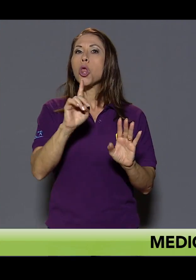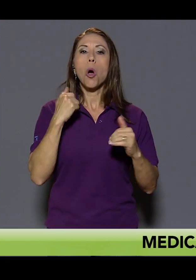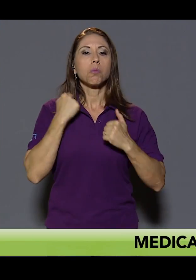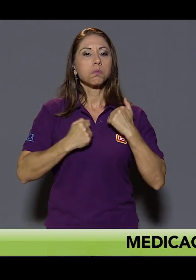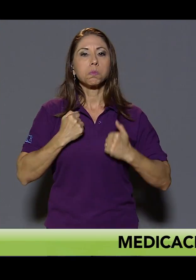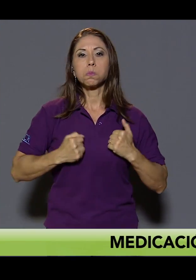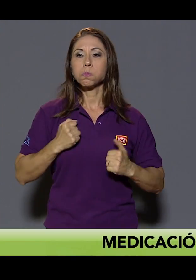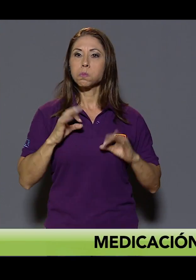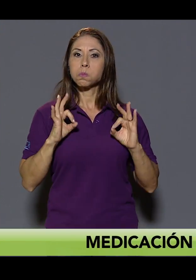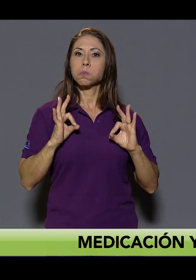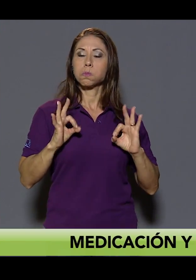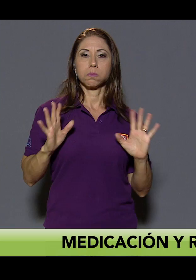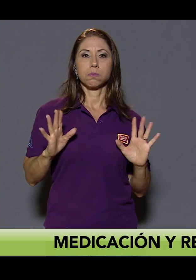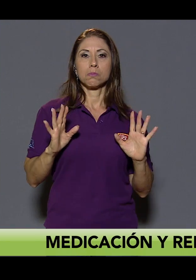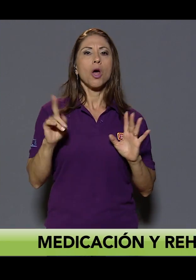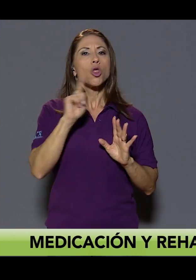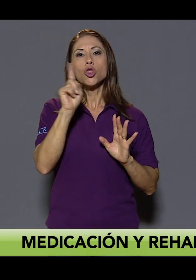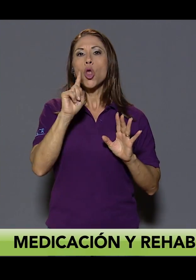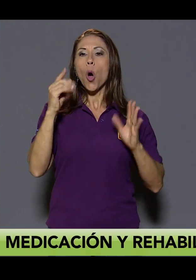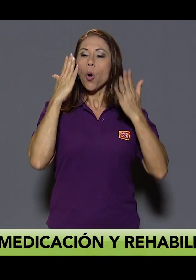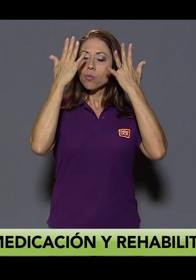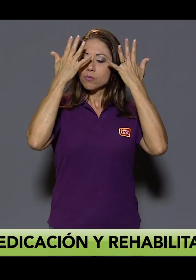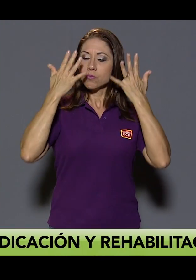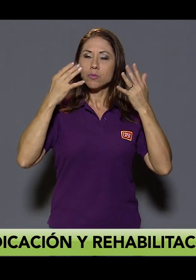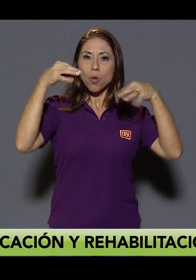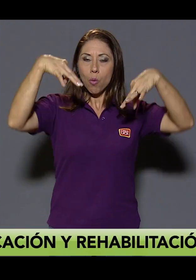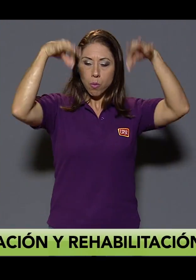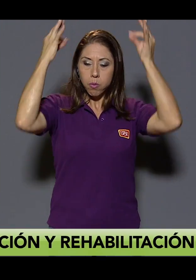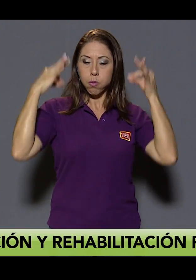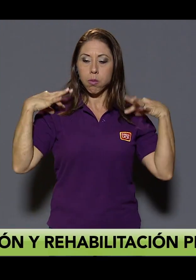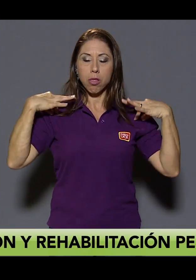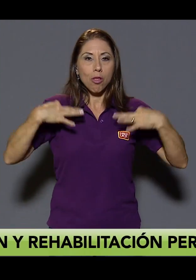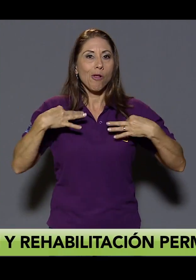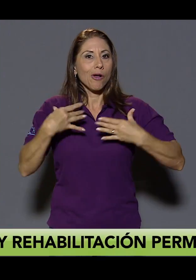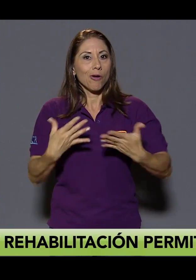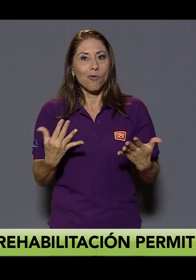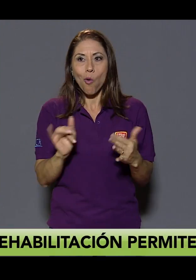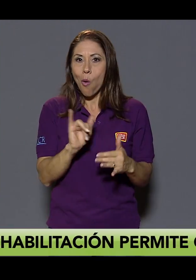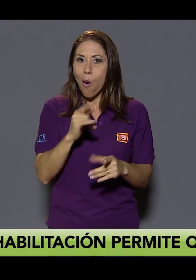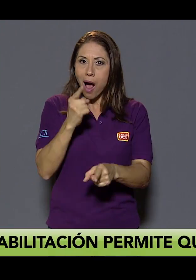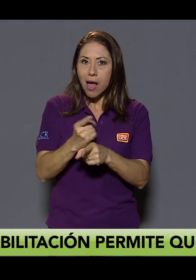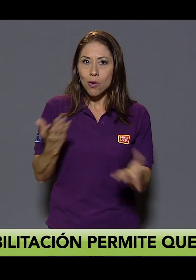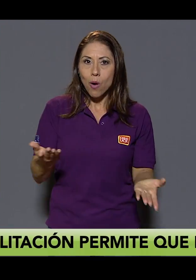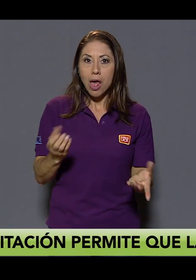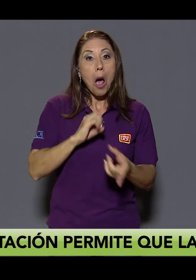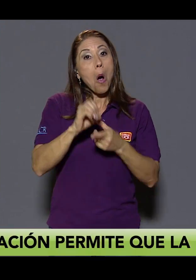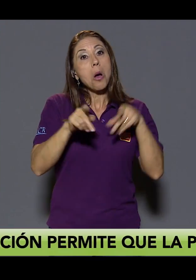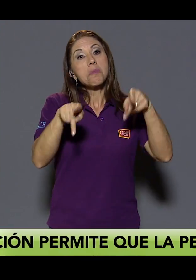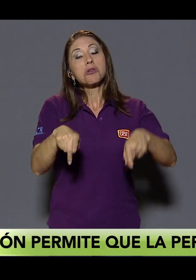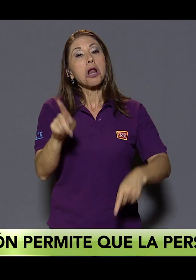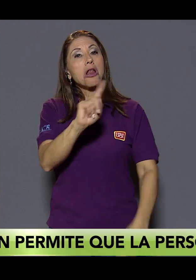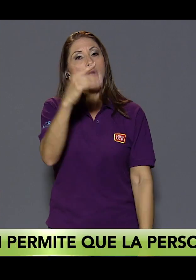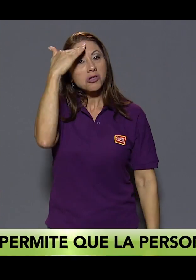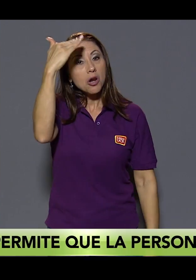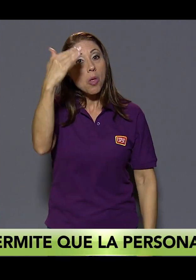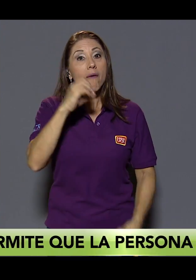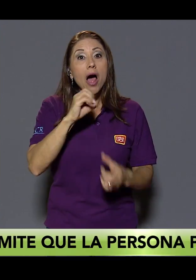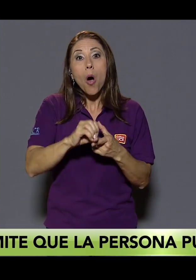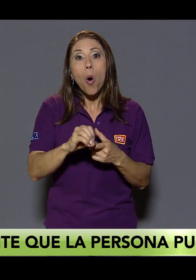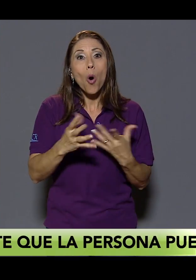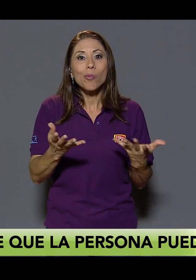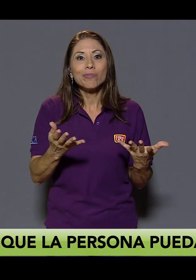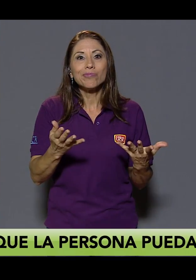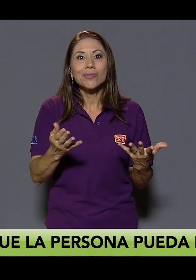decidía no vestir ropa adecuadamente como viste la gente en la sociedad, o no saludaba, o